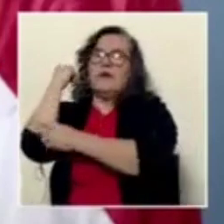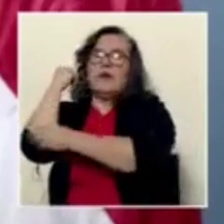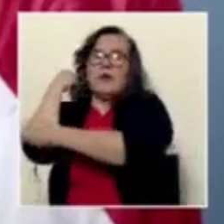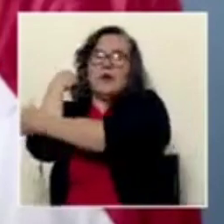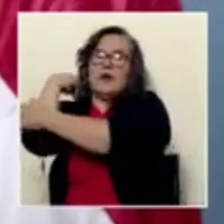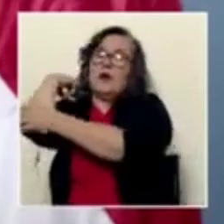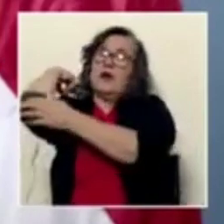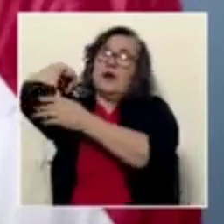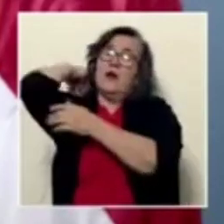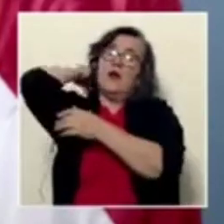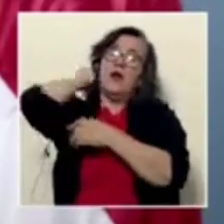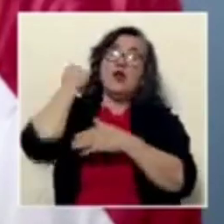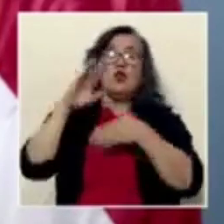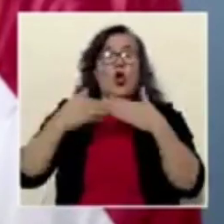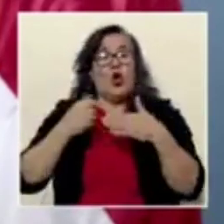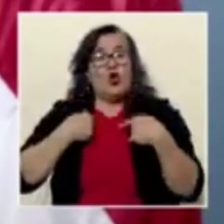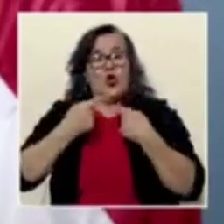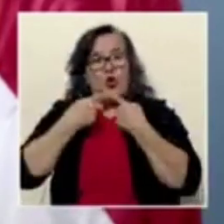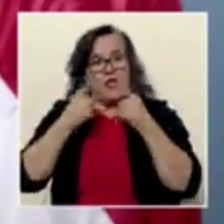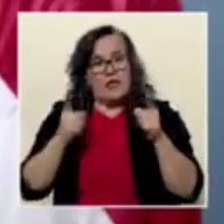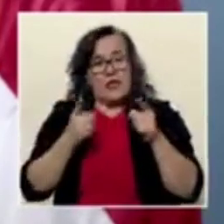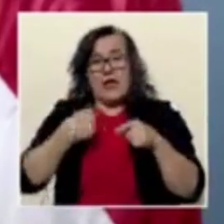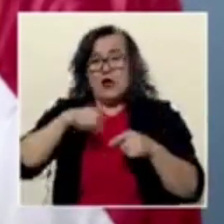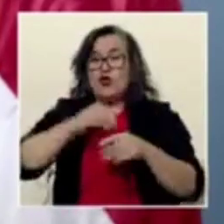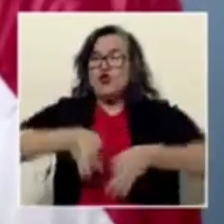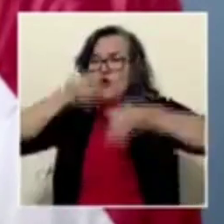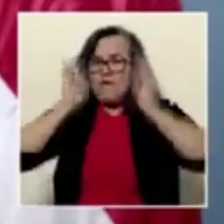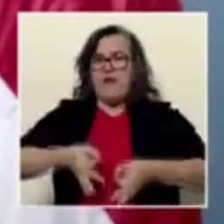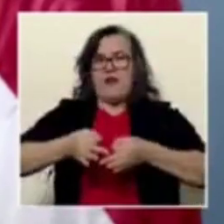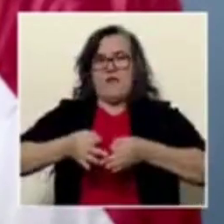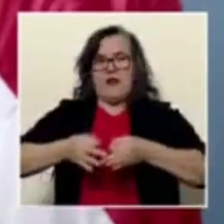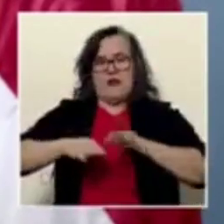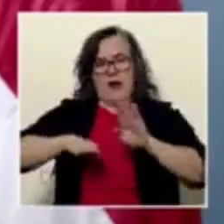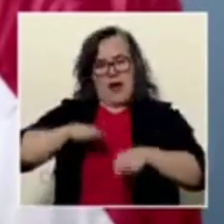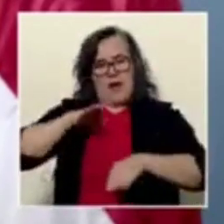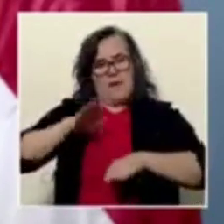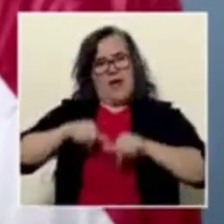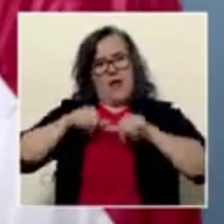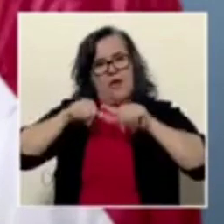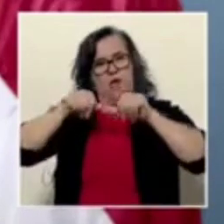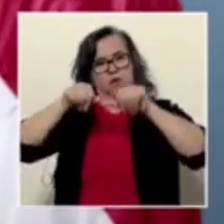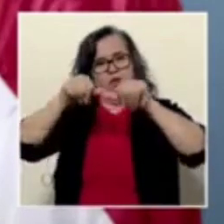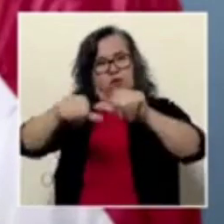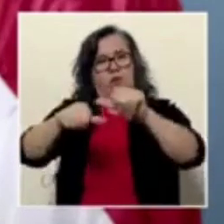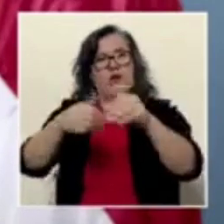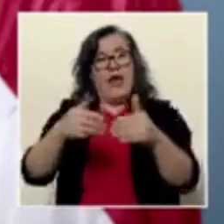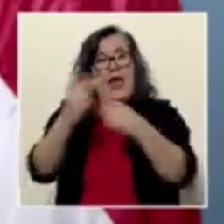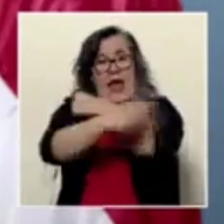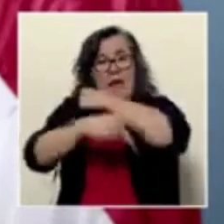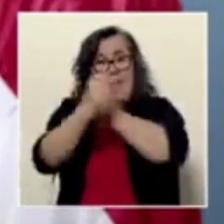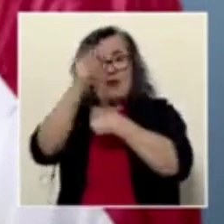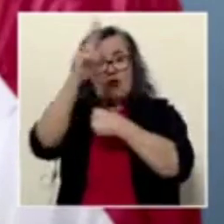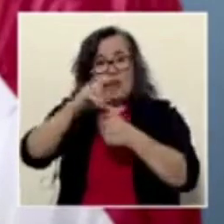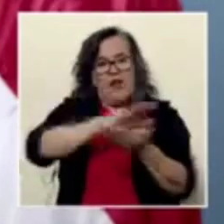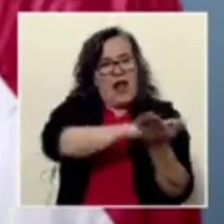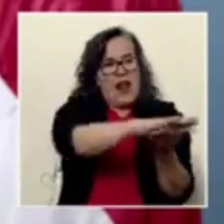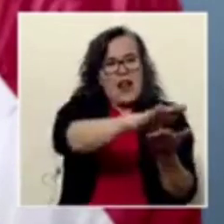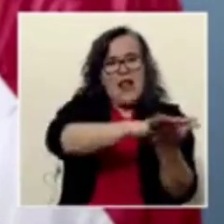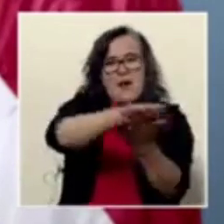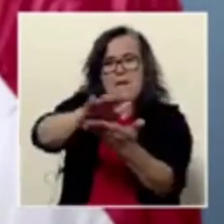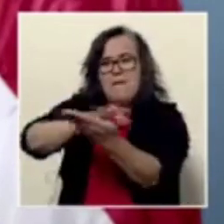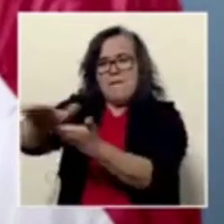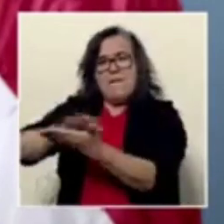el paso hacia adelante, limpiando este país, incluyendo estos